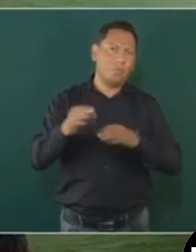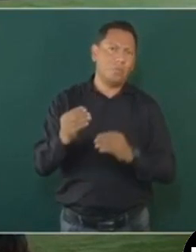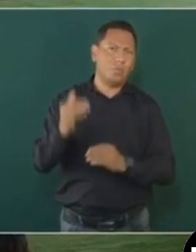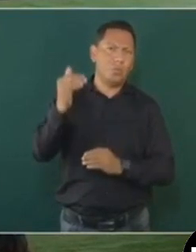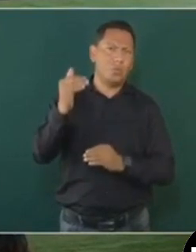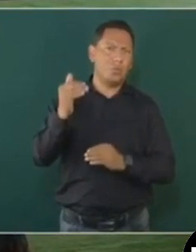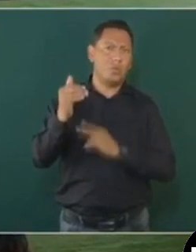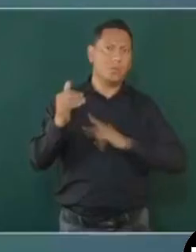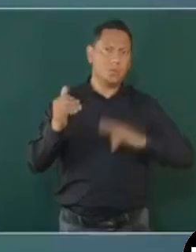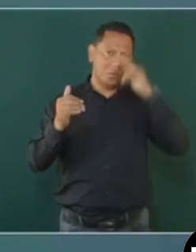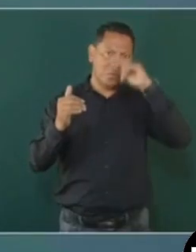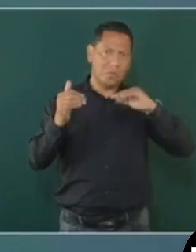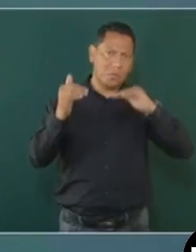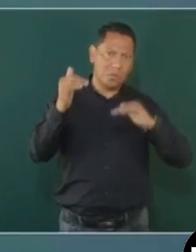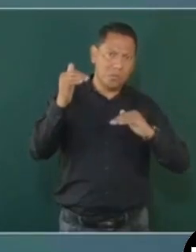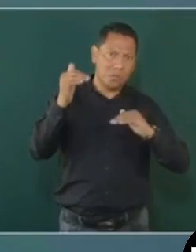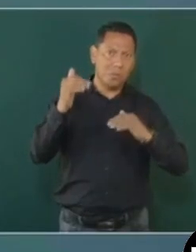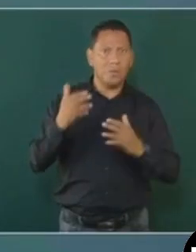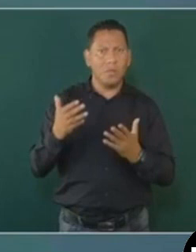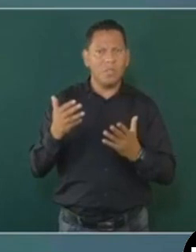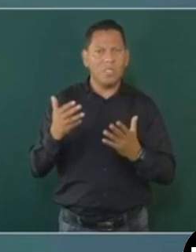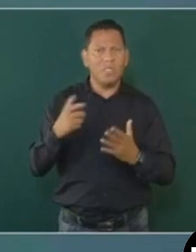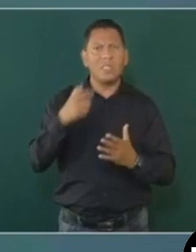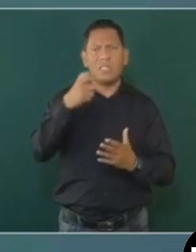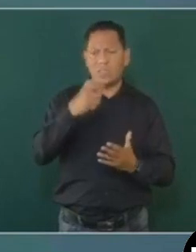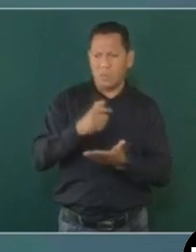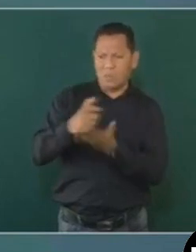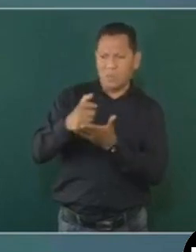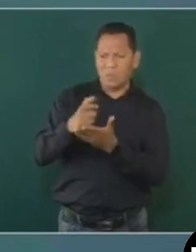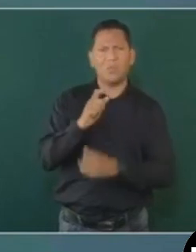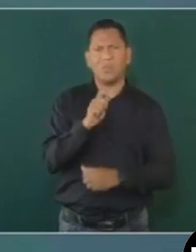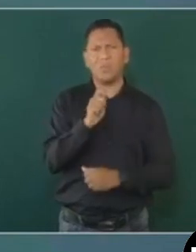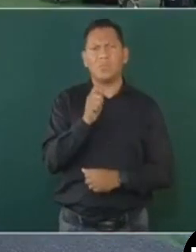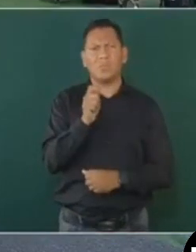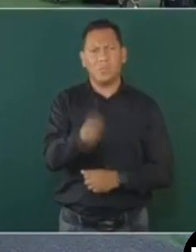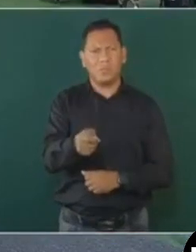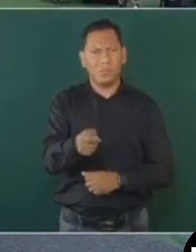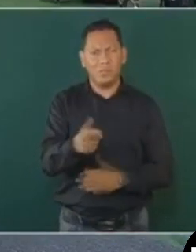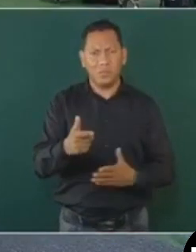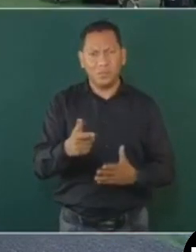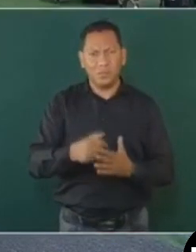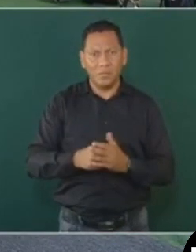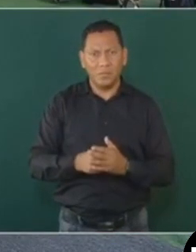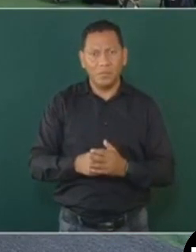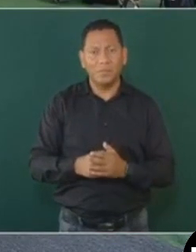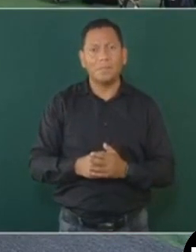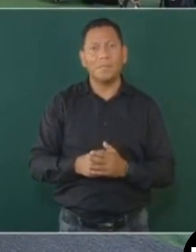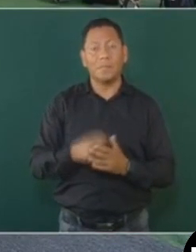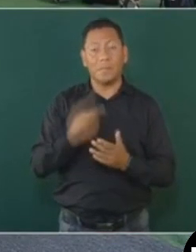¿qué significa este dinero que se va a llevar